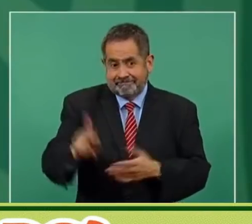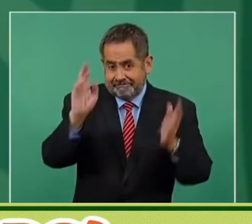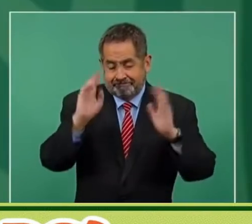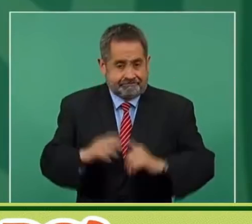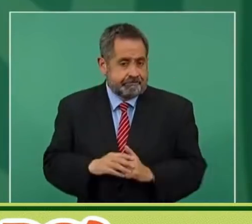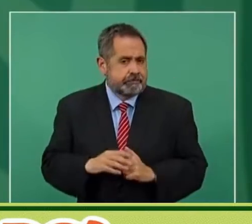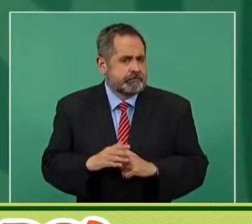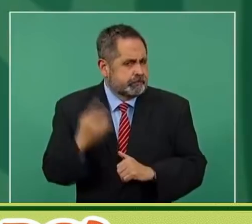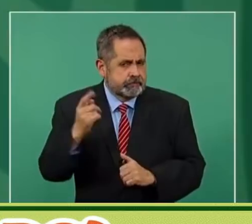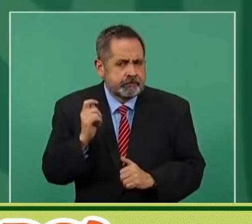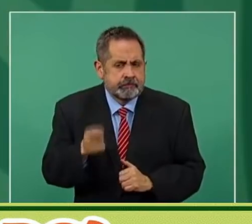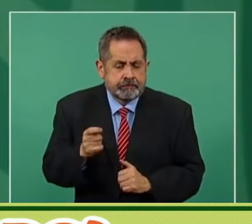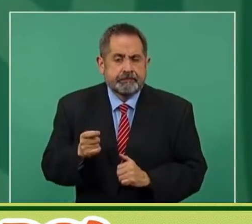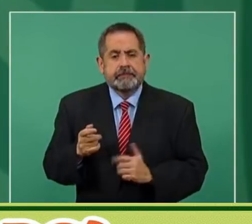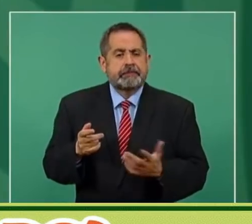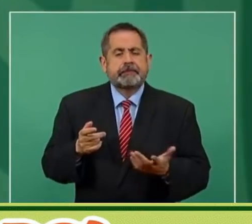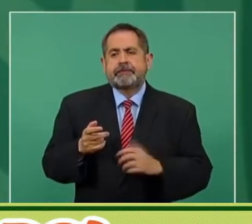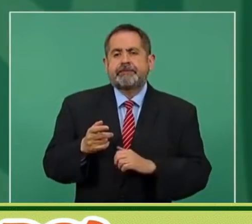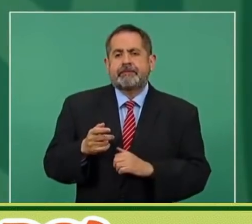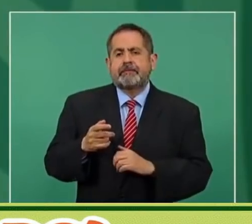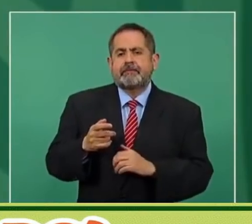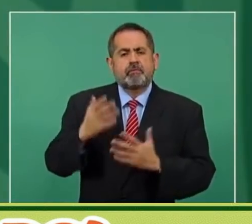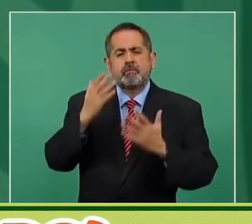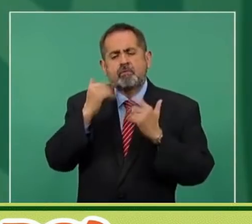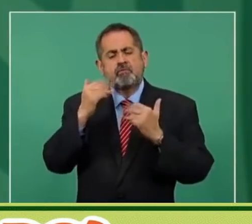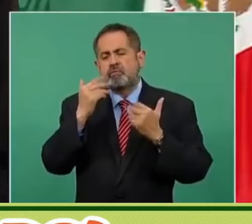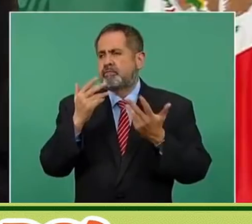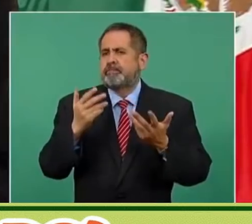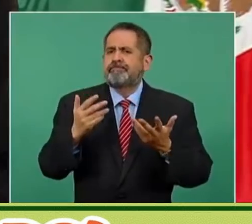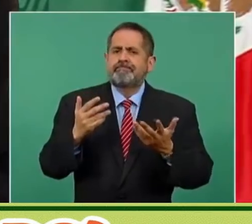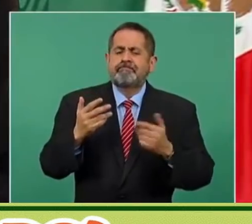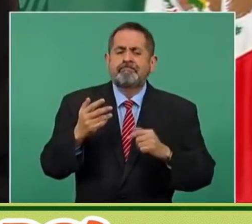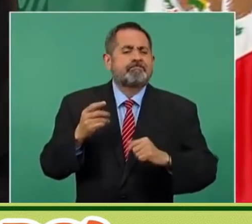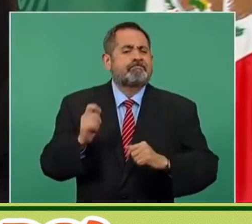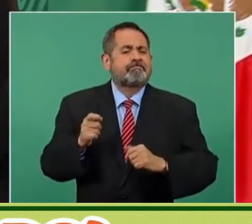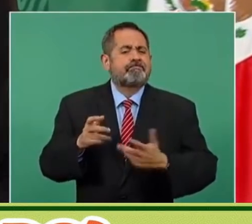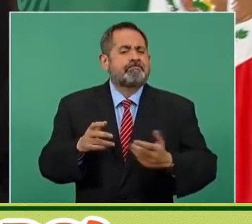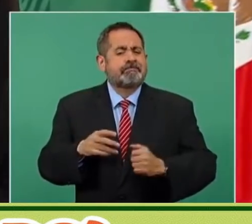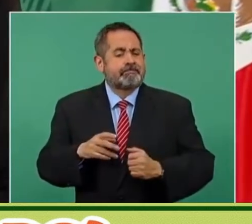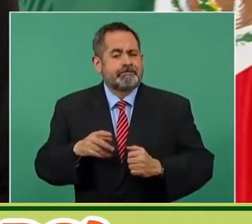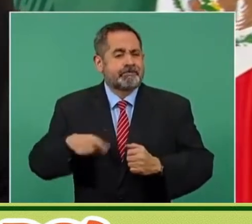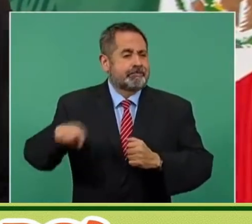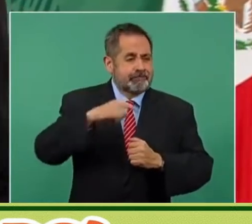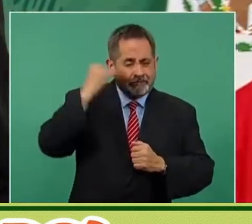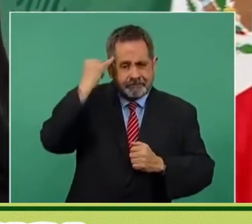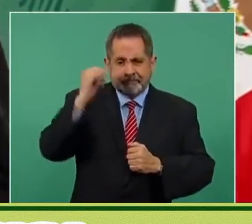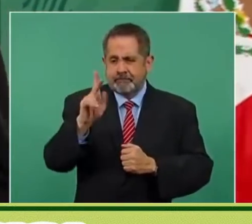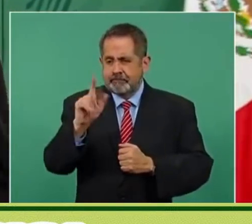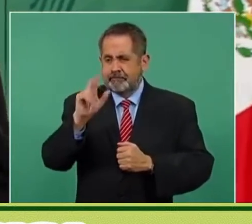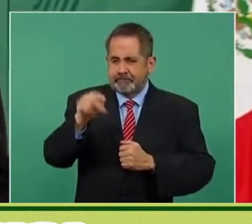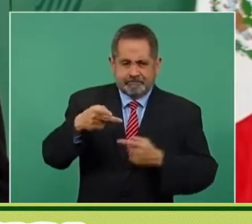no han llevado a cabo planes para